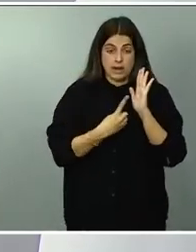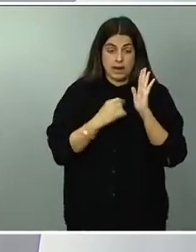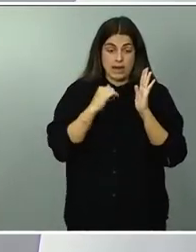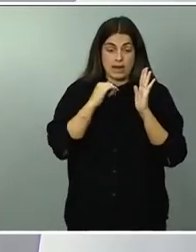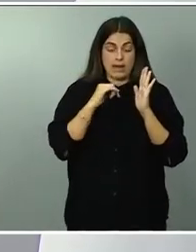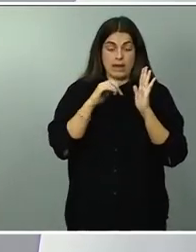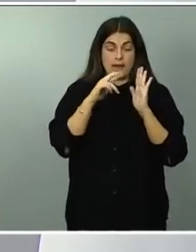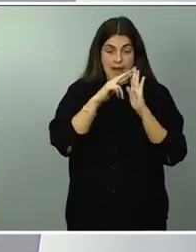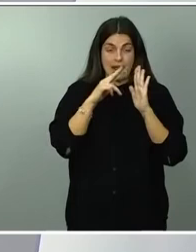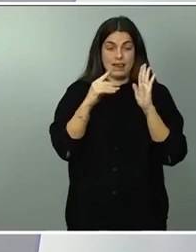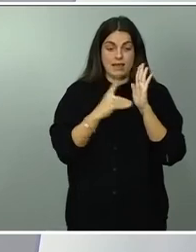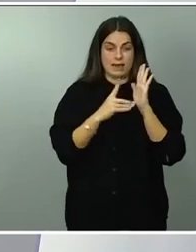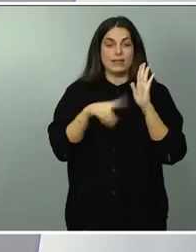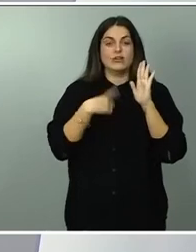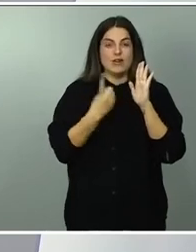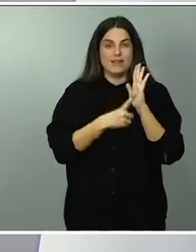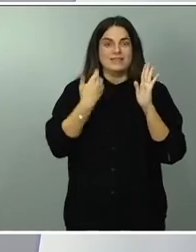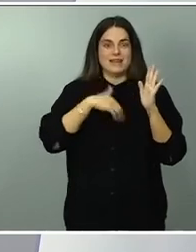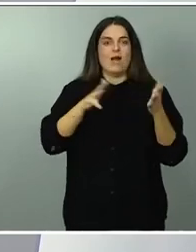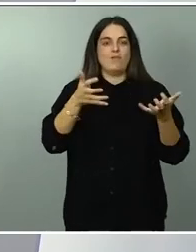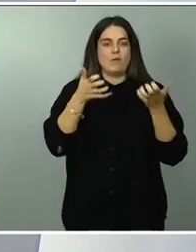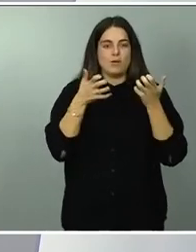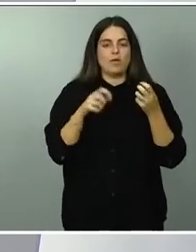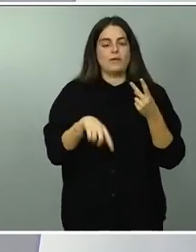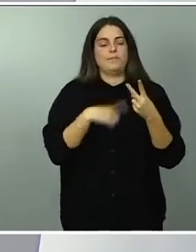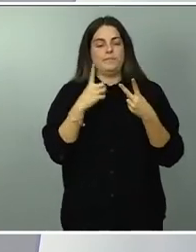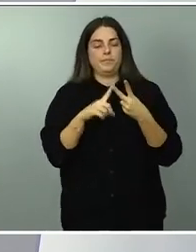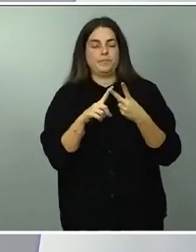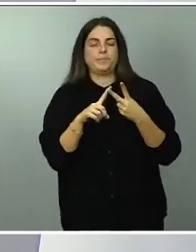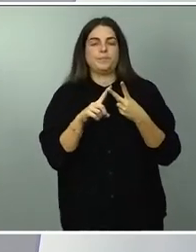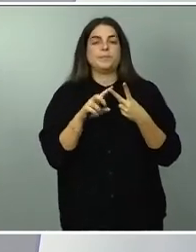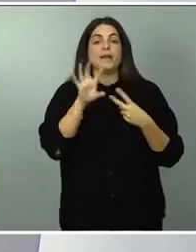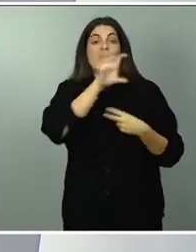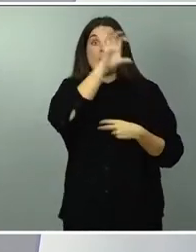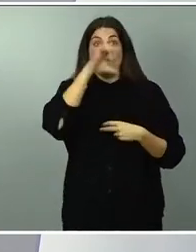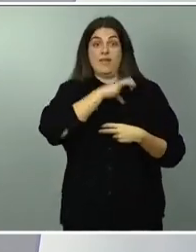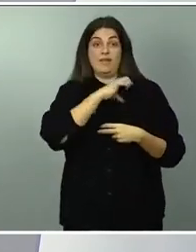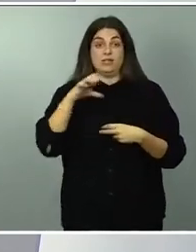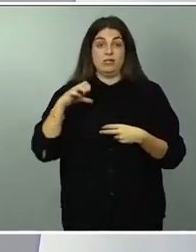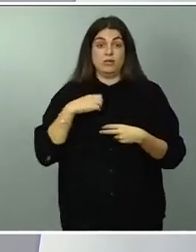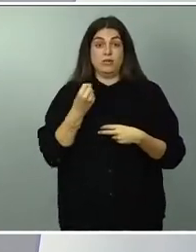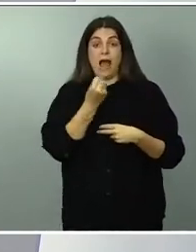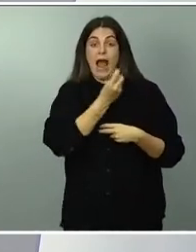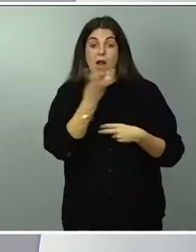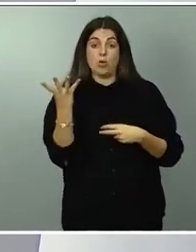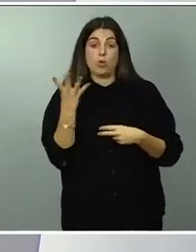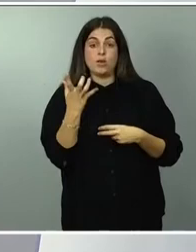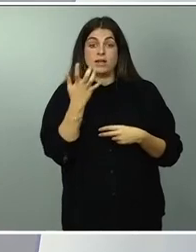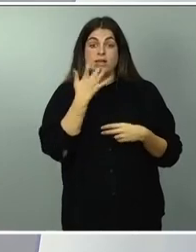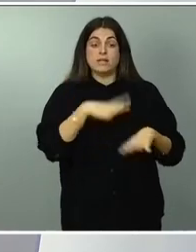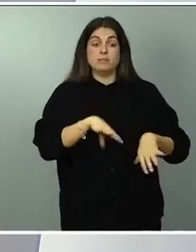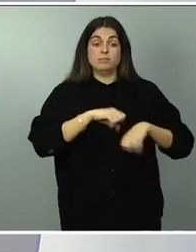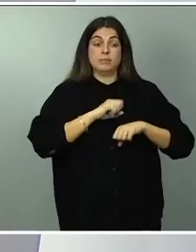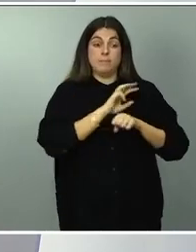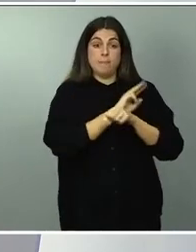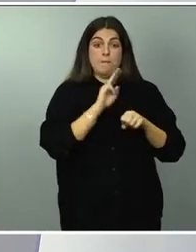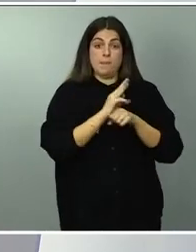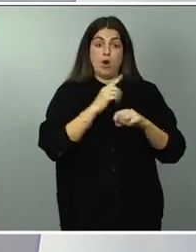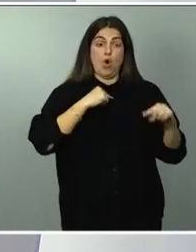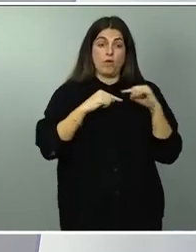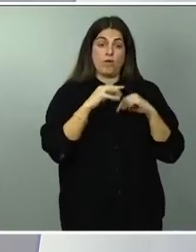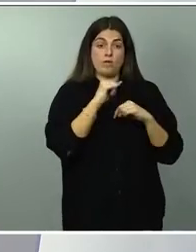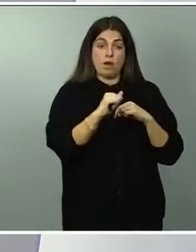lugar las comunidades autónomas algunas de ellas las gobernadas por el Partido Popular han presentado Madrid y